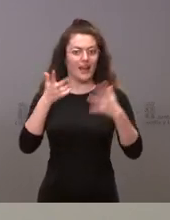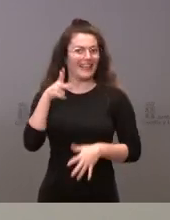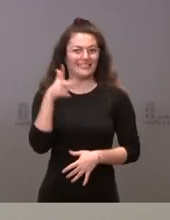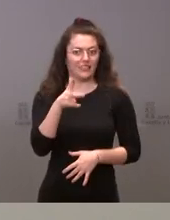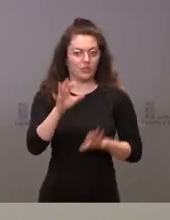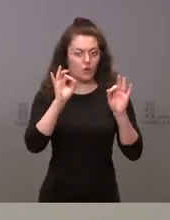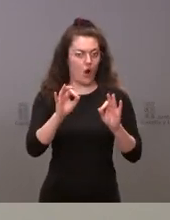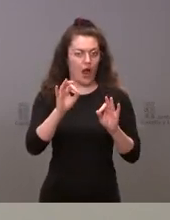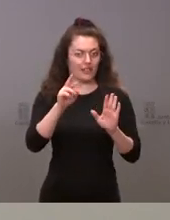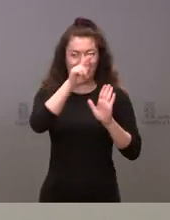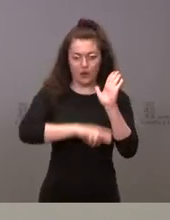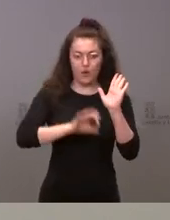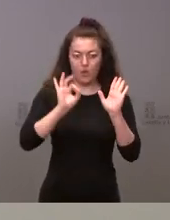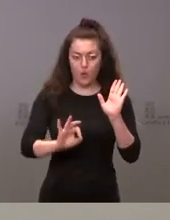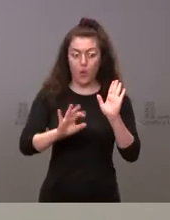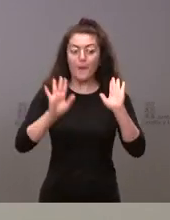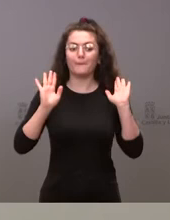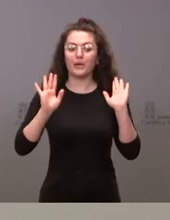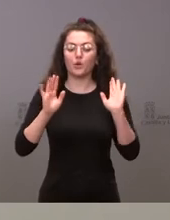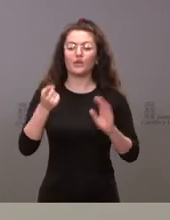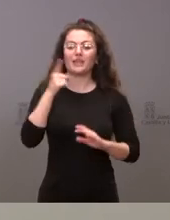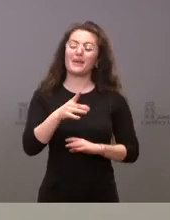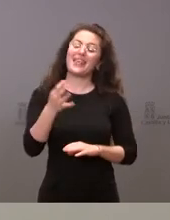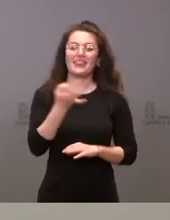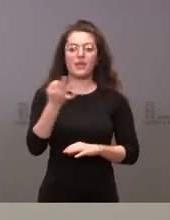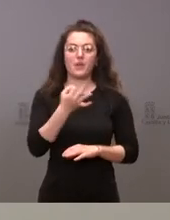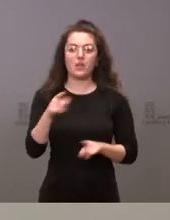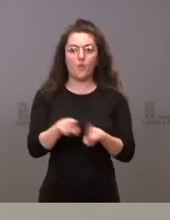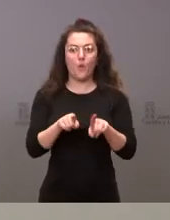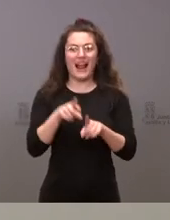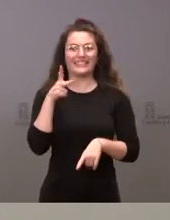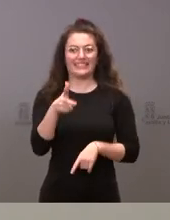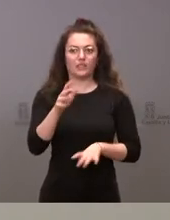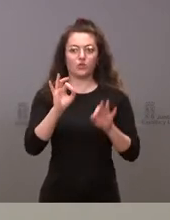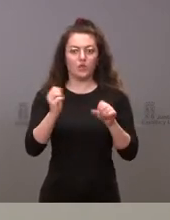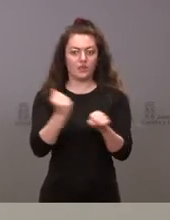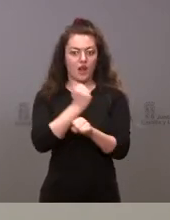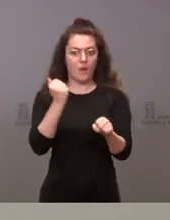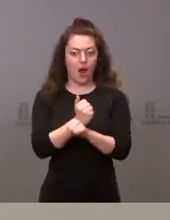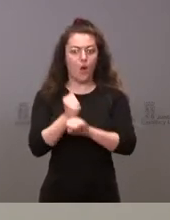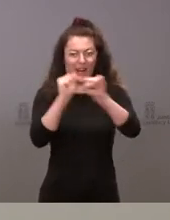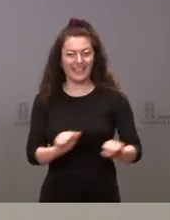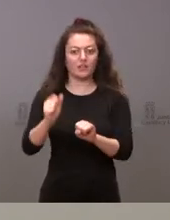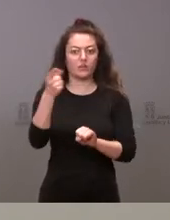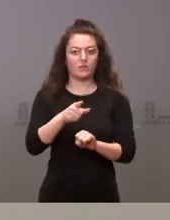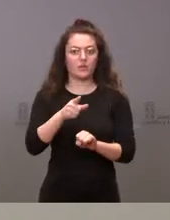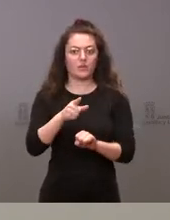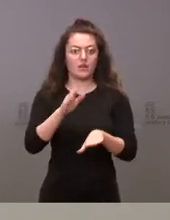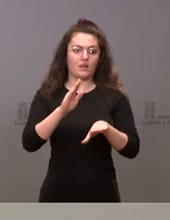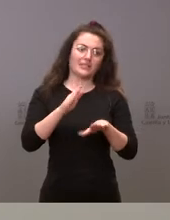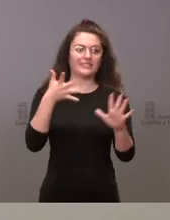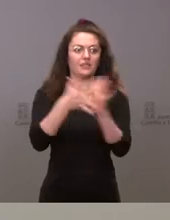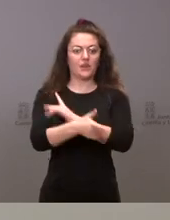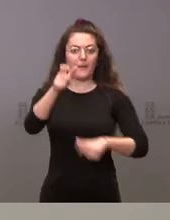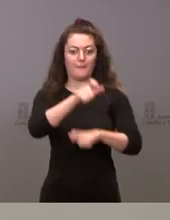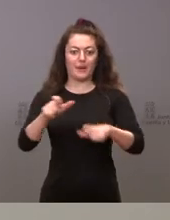regulado pero también tiene que estar garantizado el derecho del trabajo y de aquellas personas transportistas que quieran